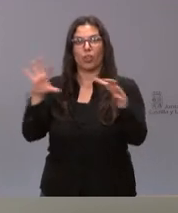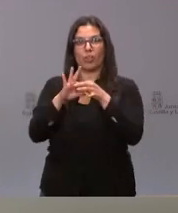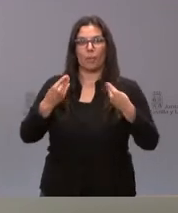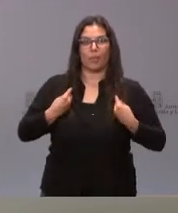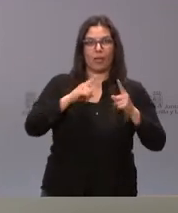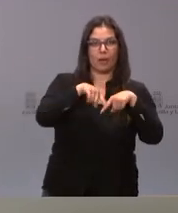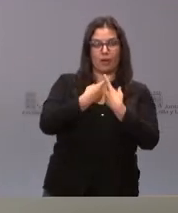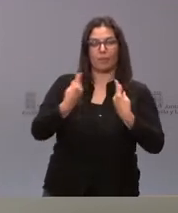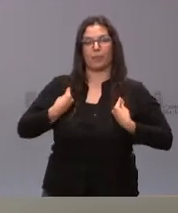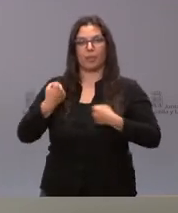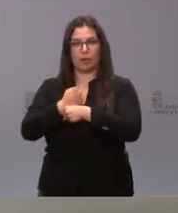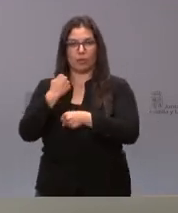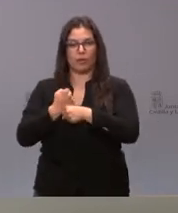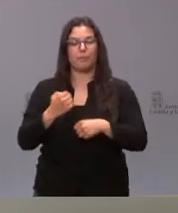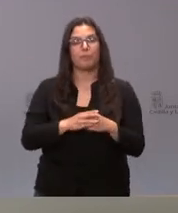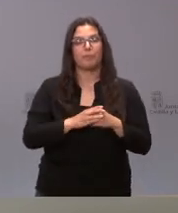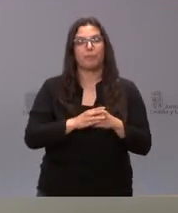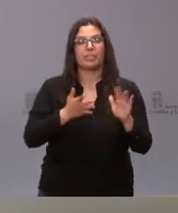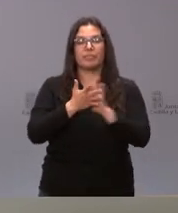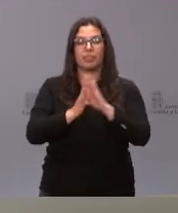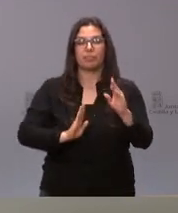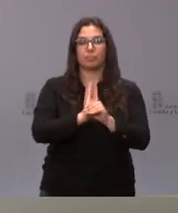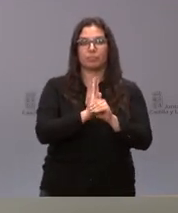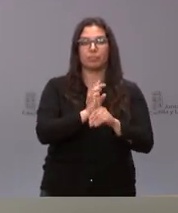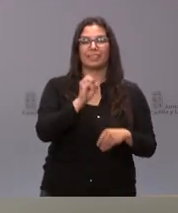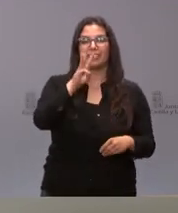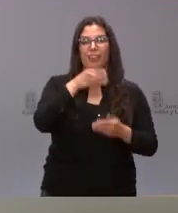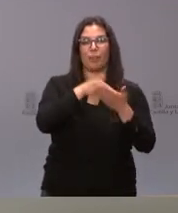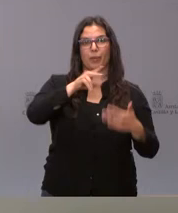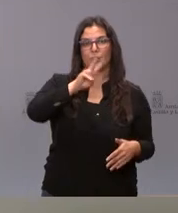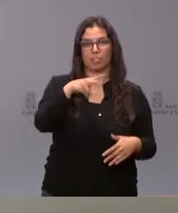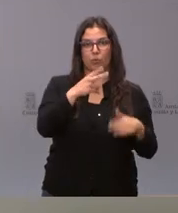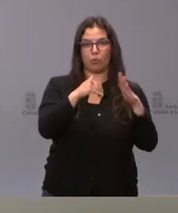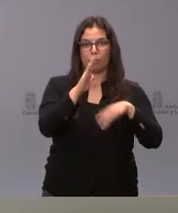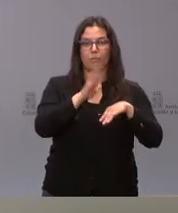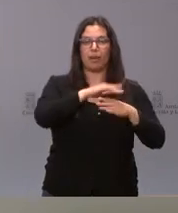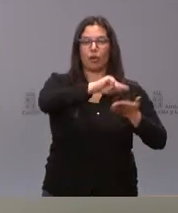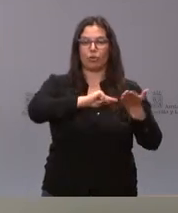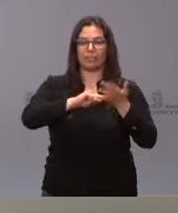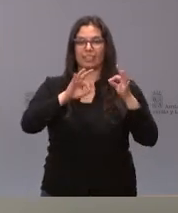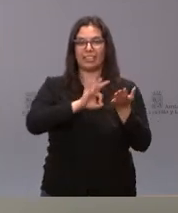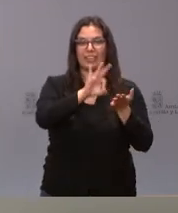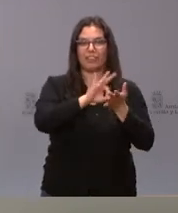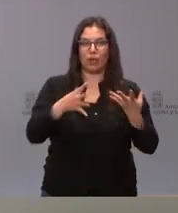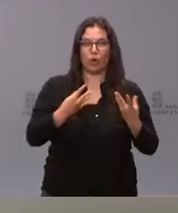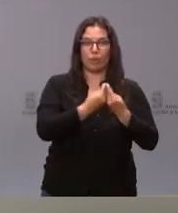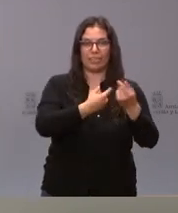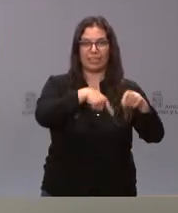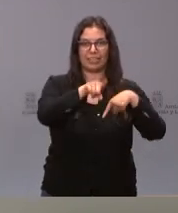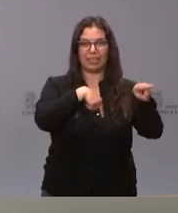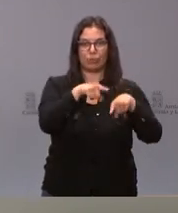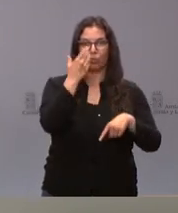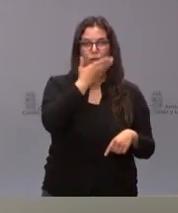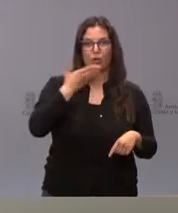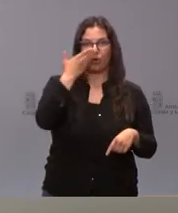laboral y familiar. Por un lado, destinamos más de 13 millones de euros para contratar el servicio de acompañantes de transporte escolar